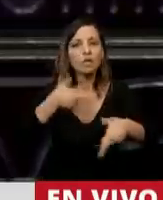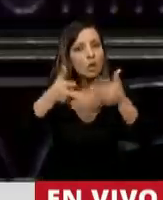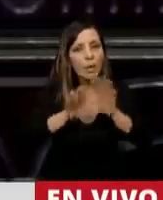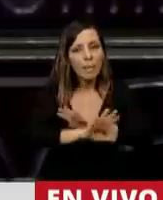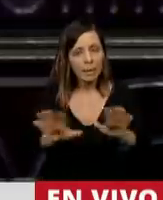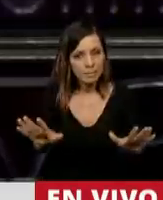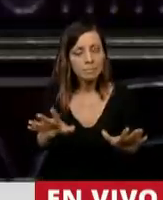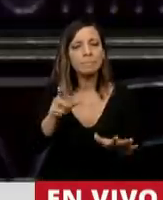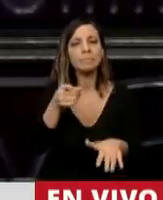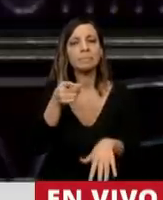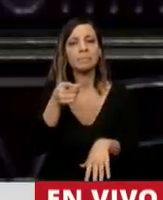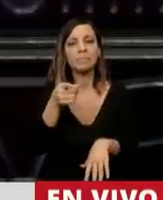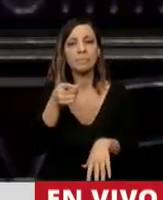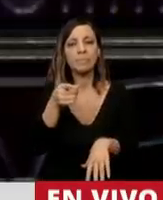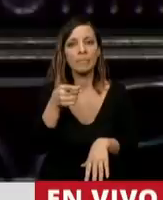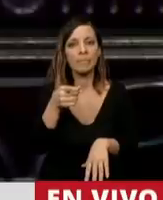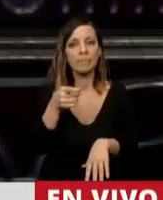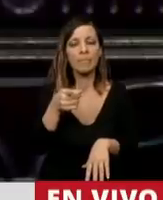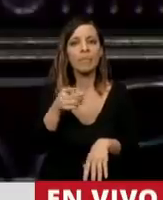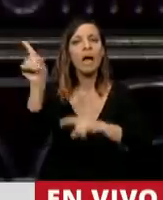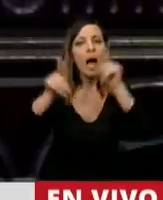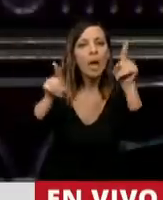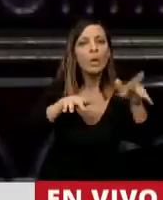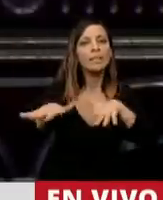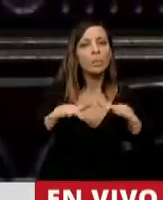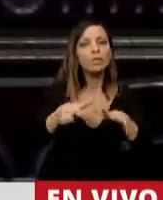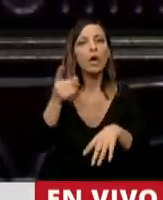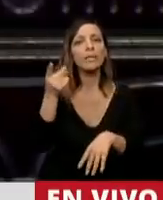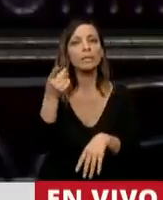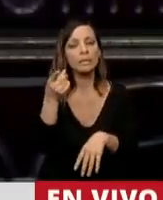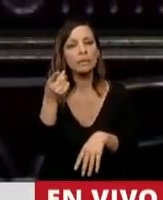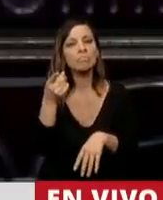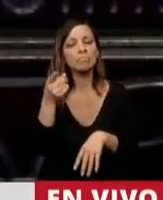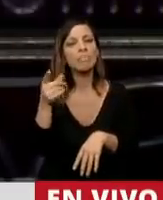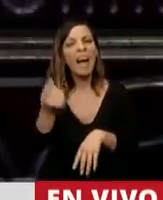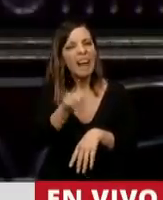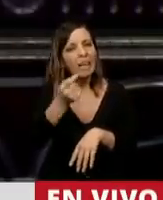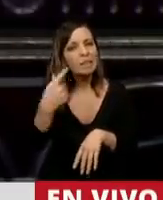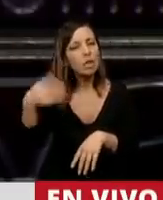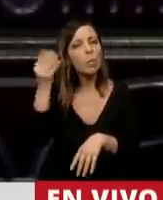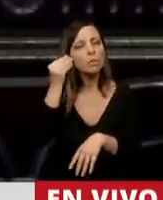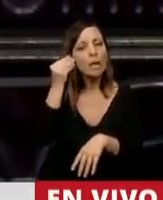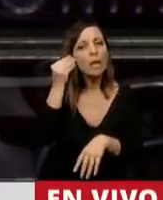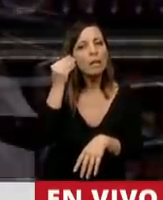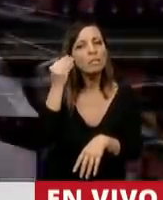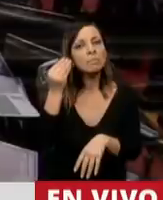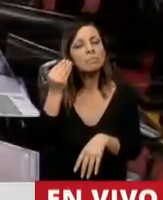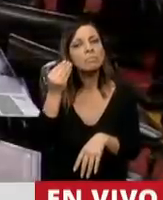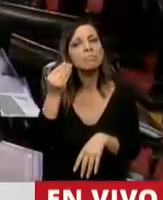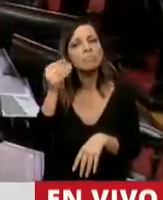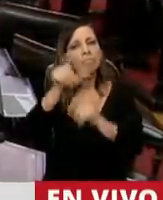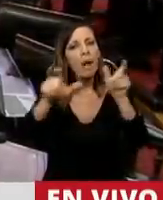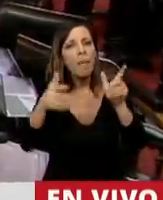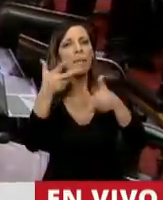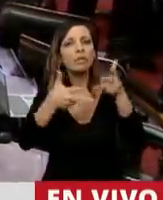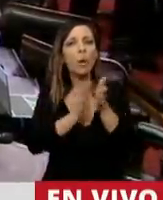de algunas situaciones que realmente que recién escuché a muchos, hablar de